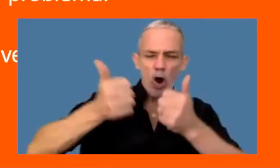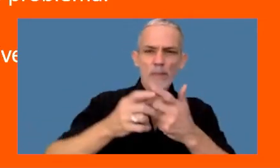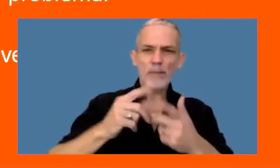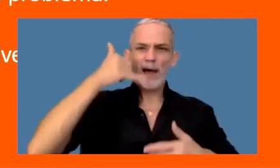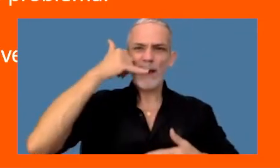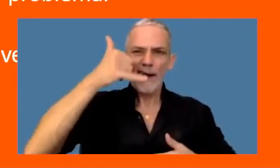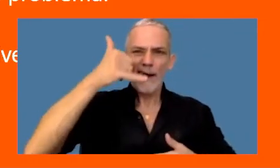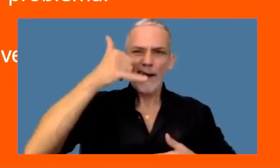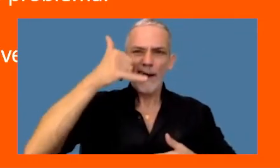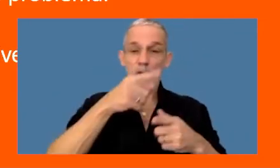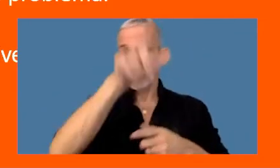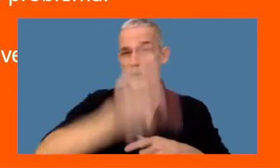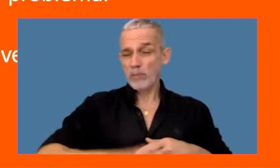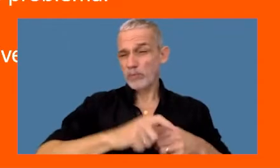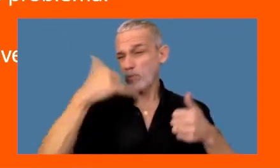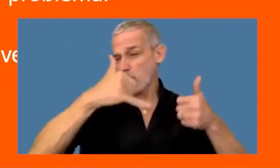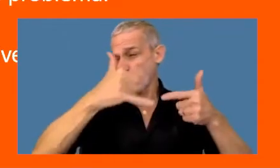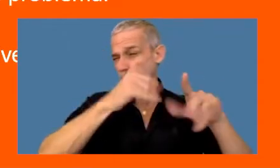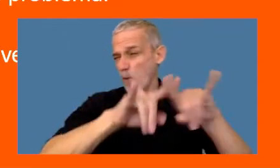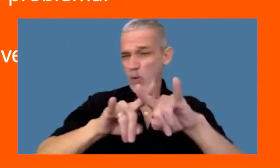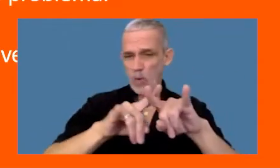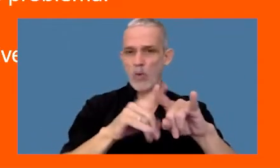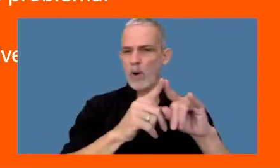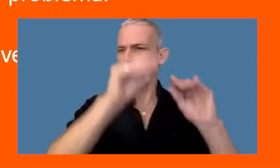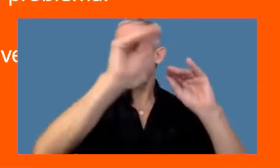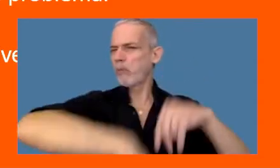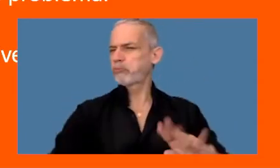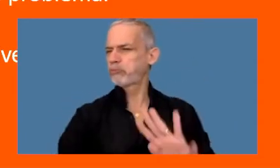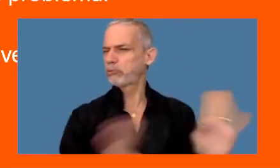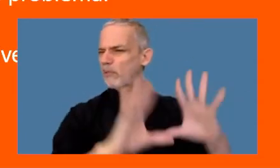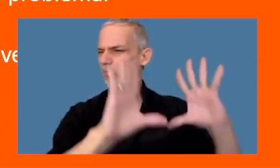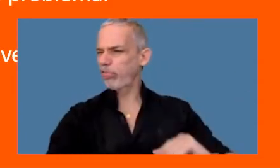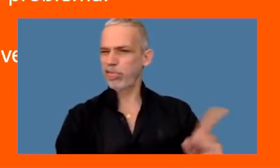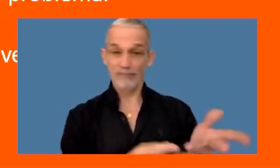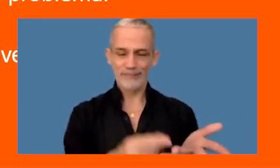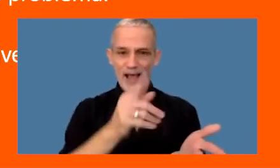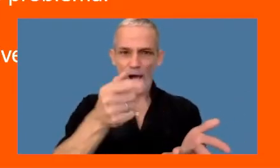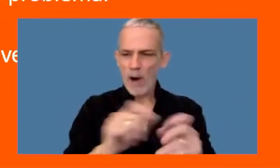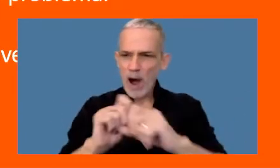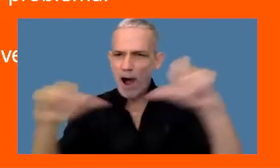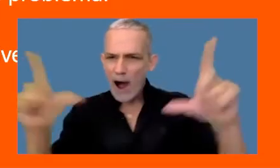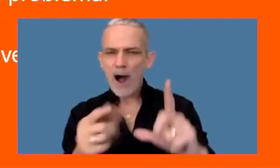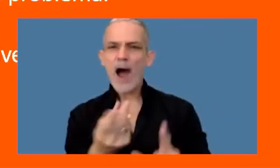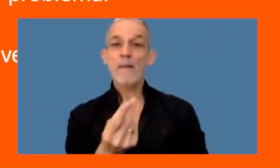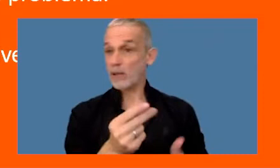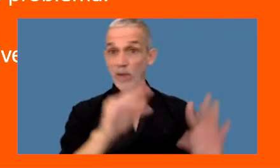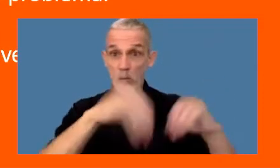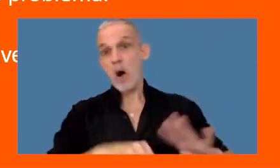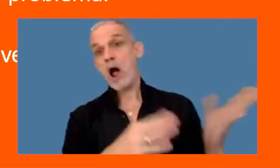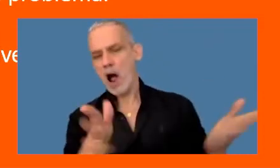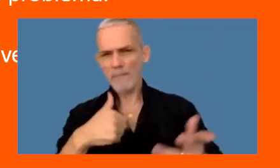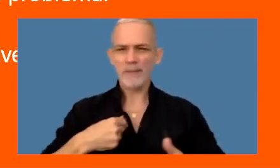telecomunicaciones un servidor o una página web para tirarla abajo y que no ande y generar un lucro cesante en